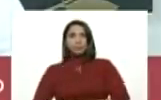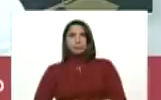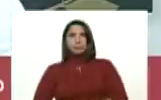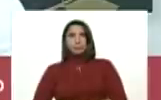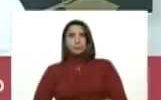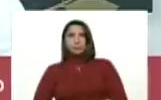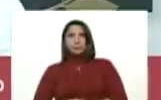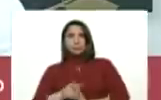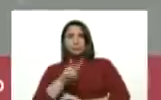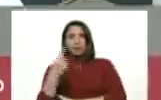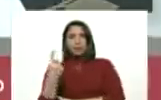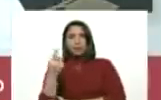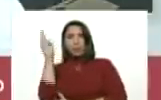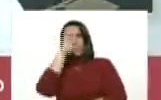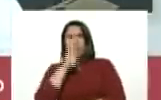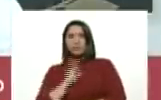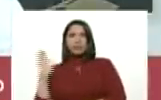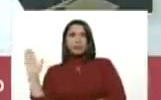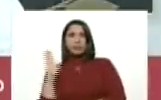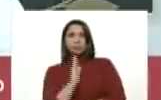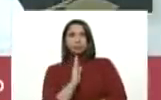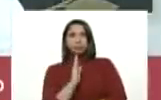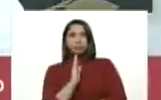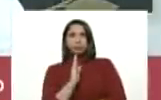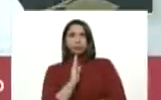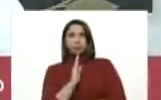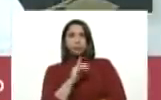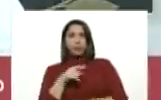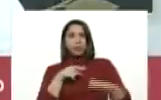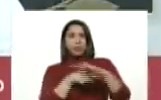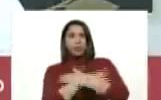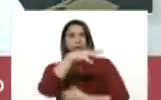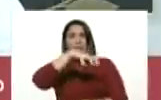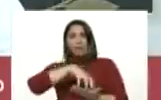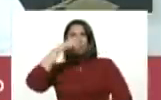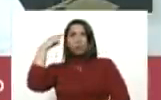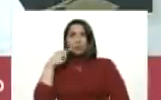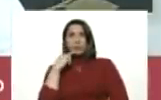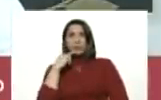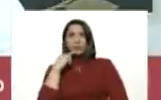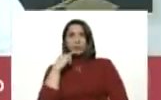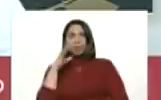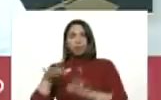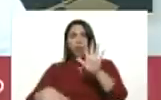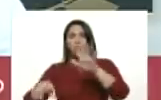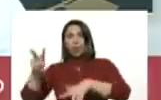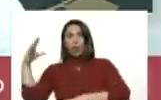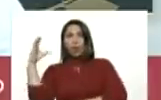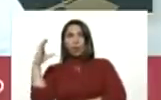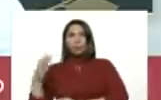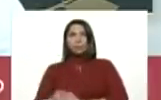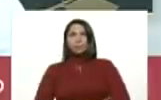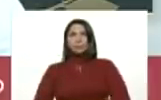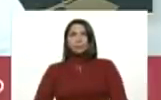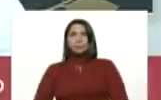21 de Brasil. Ingresados por el Estado Bolívar. Y 12 de Colombia.